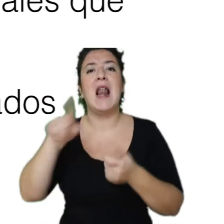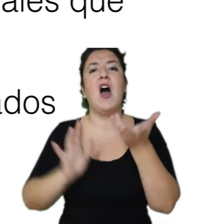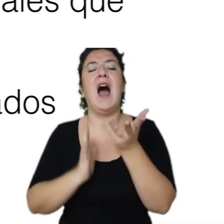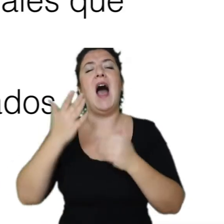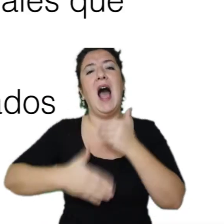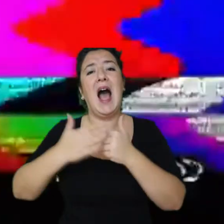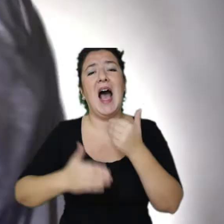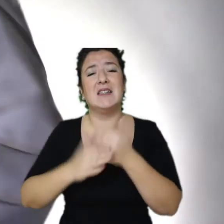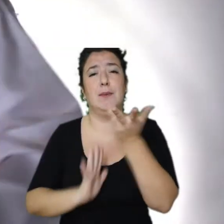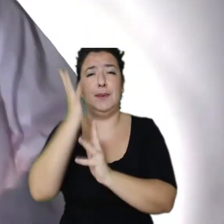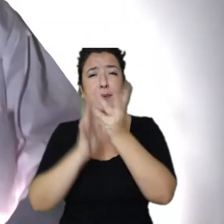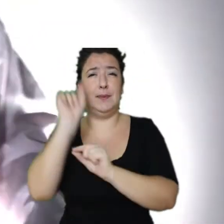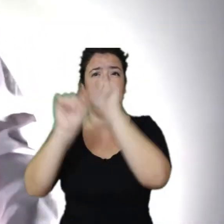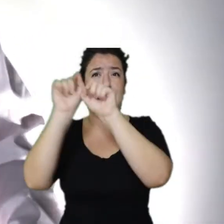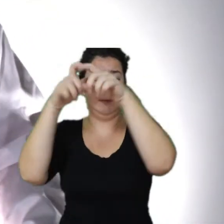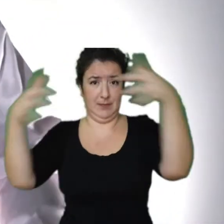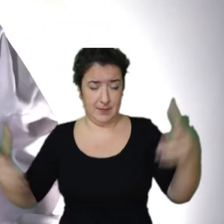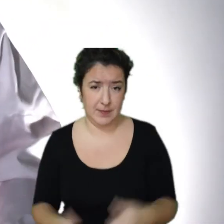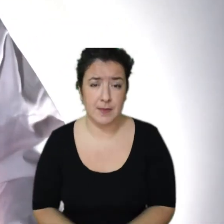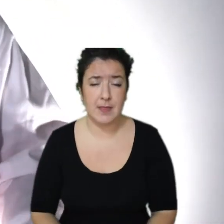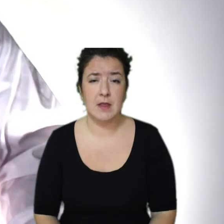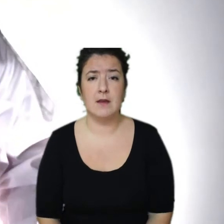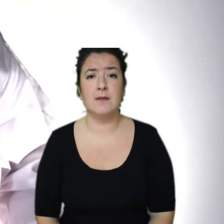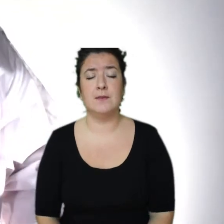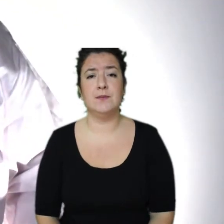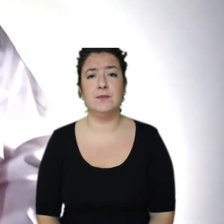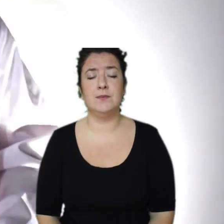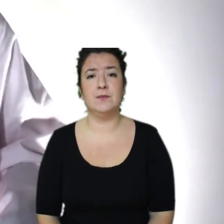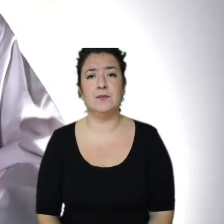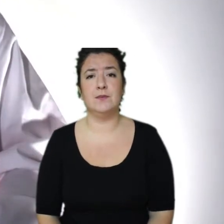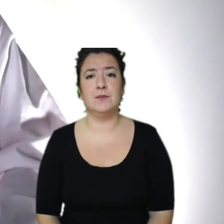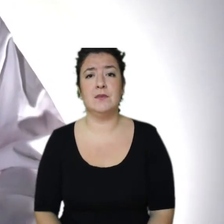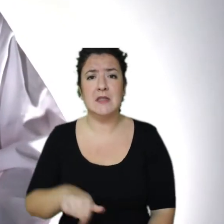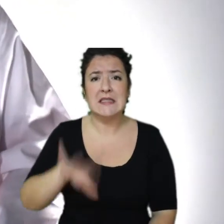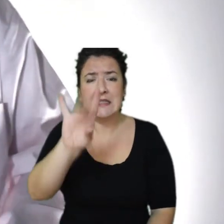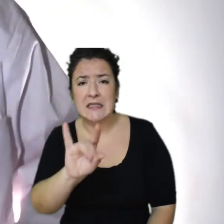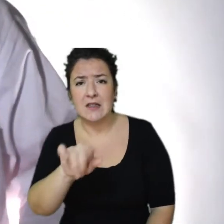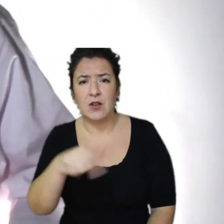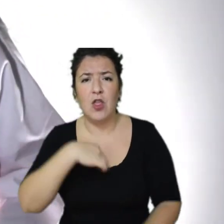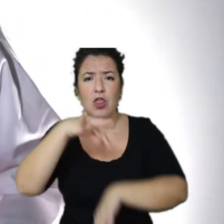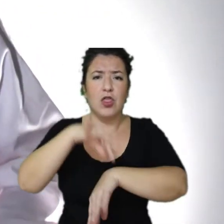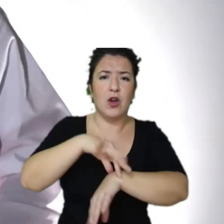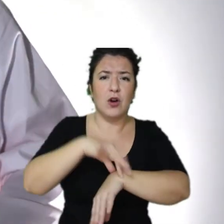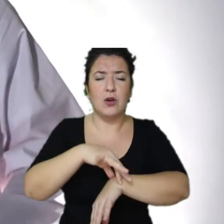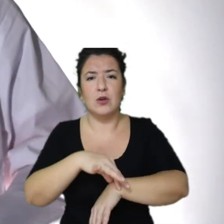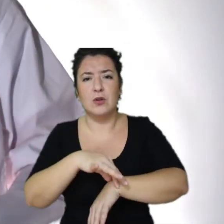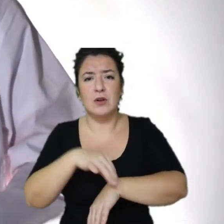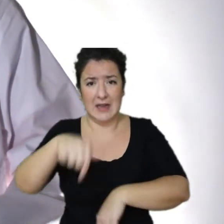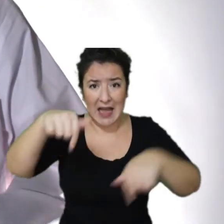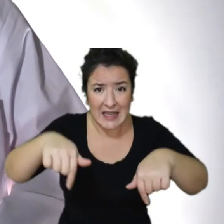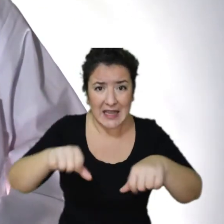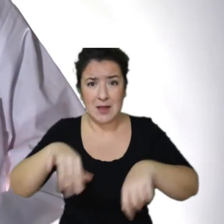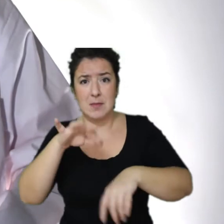invernadero emitidos... Esta es mi marca, sí, marca es esta, sí, pone aquí, Doctor Casas Casayan, here,